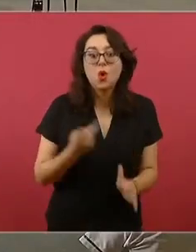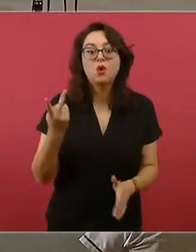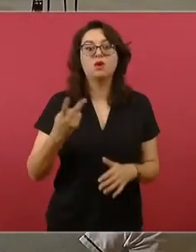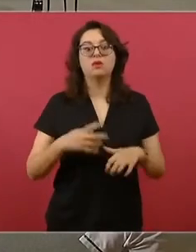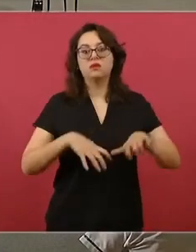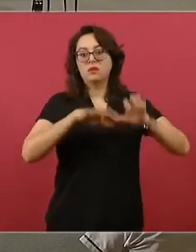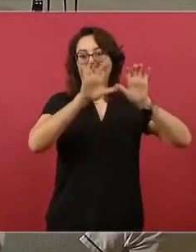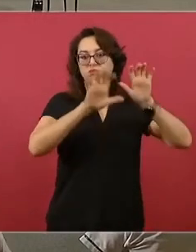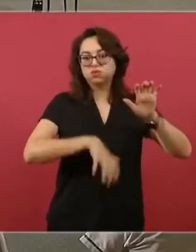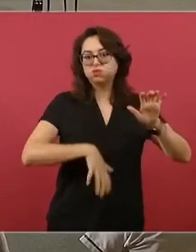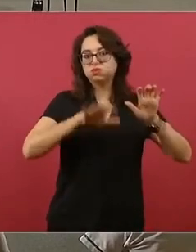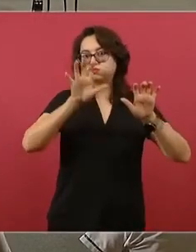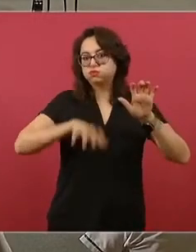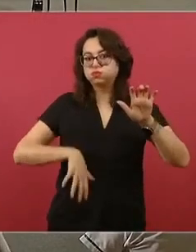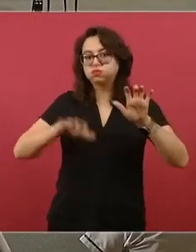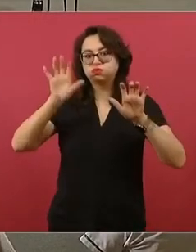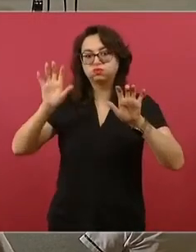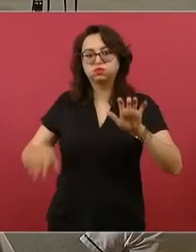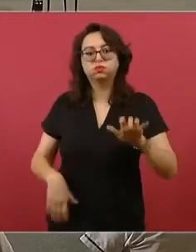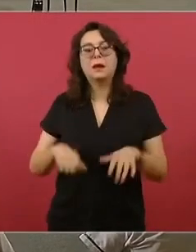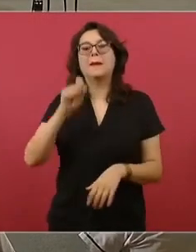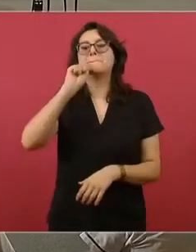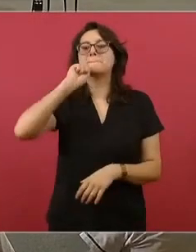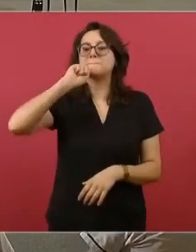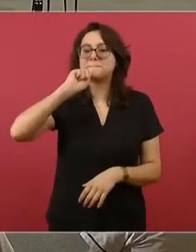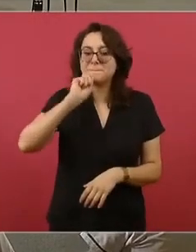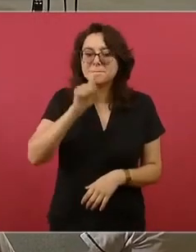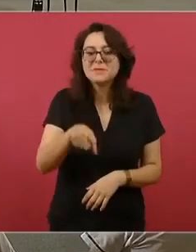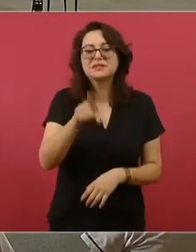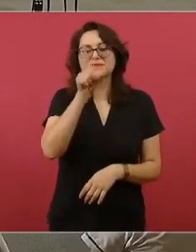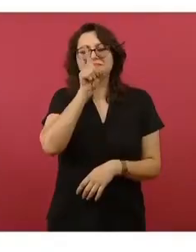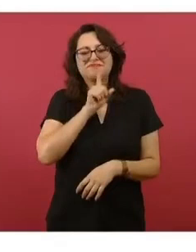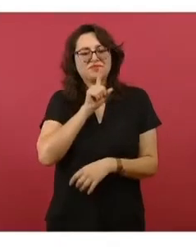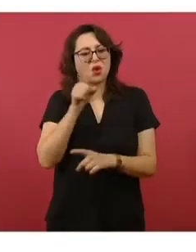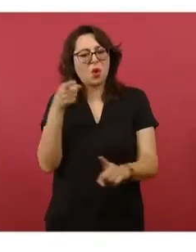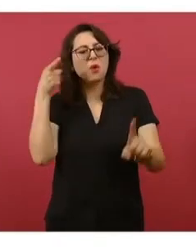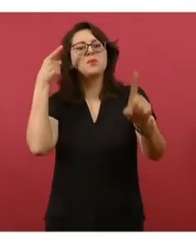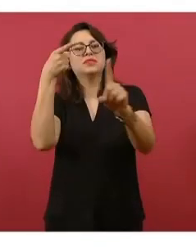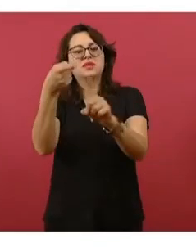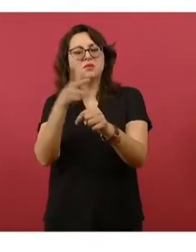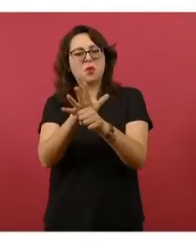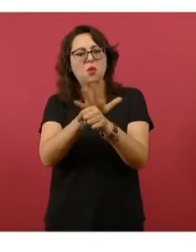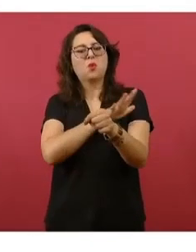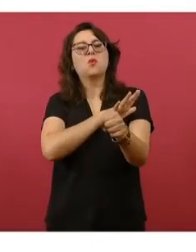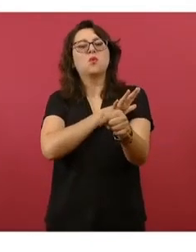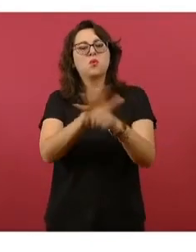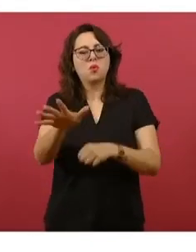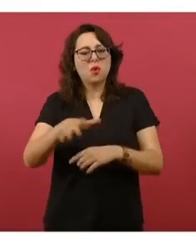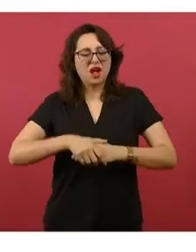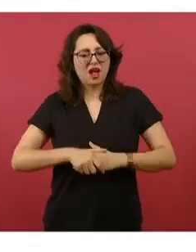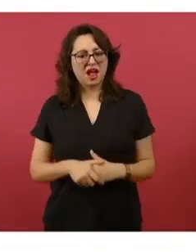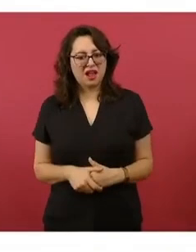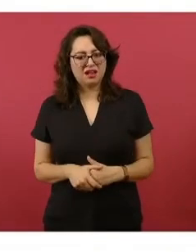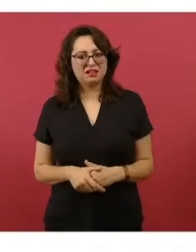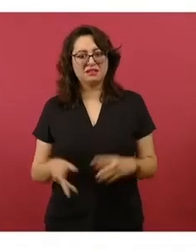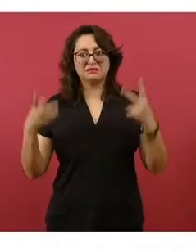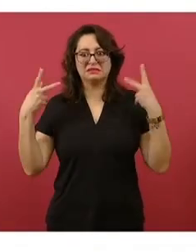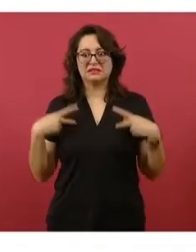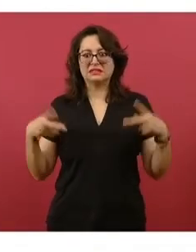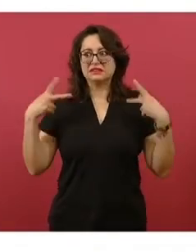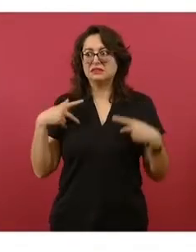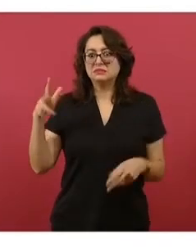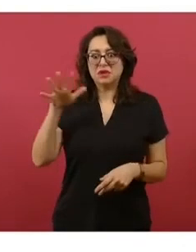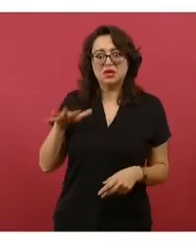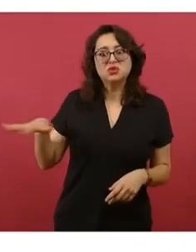la misma mentira. ¿Cuál es el propósito de Reforma? Intentar que el pueblo dude